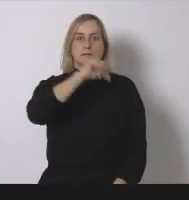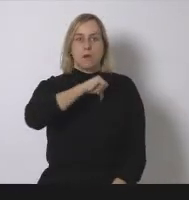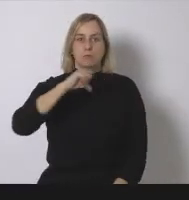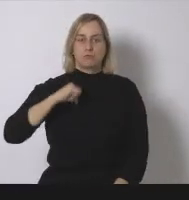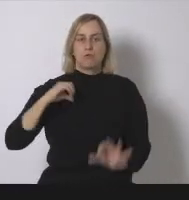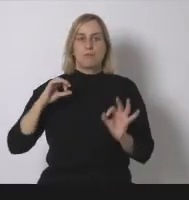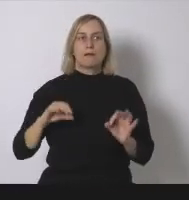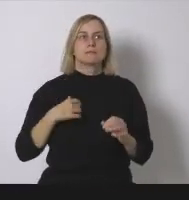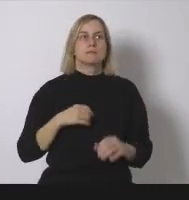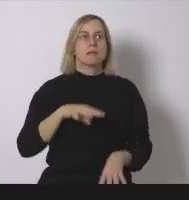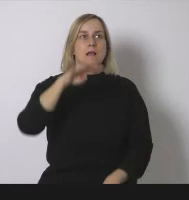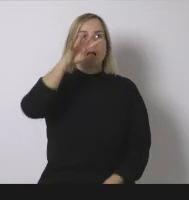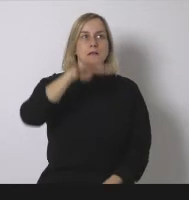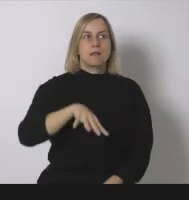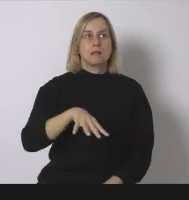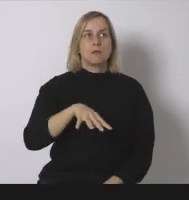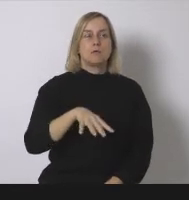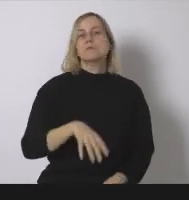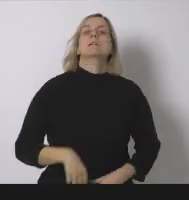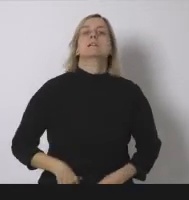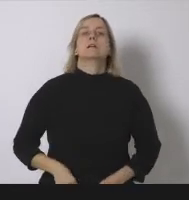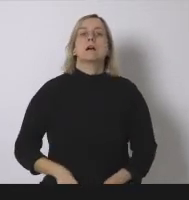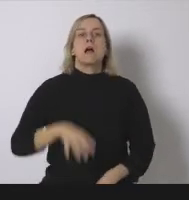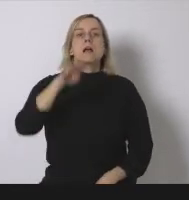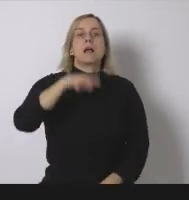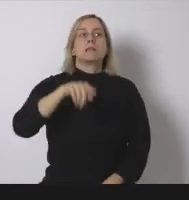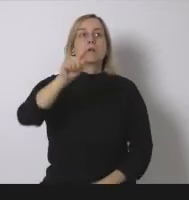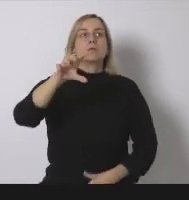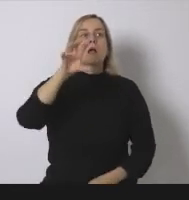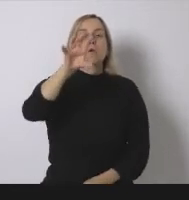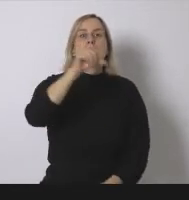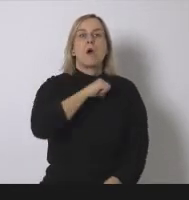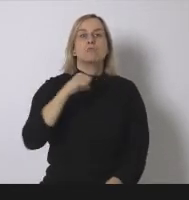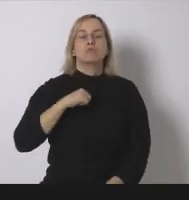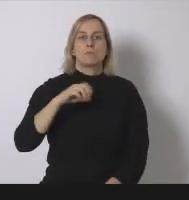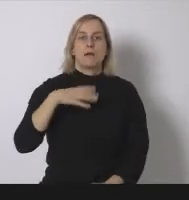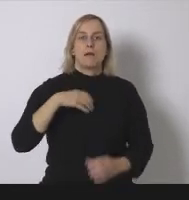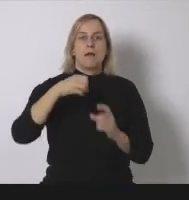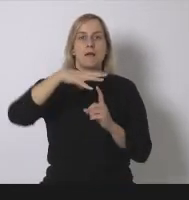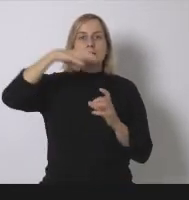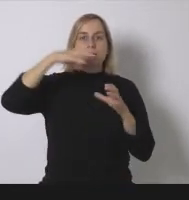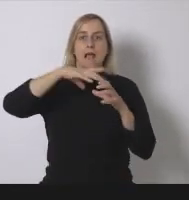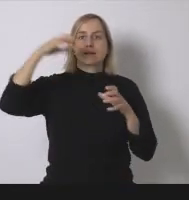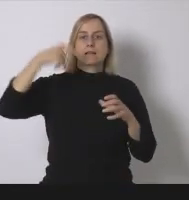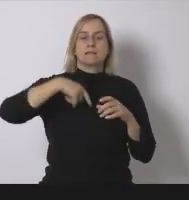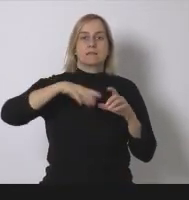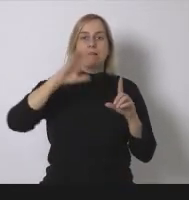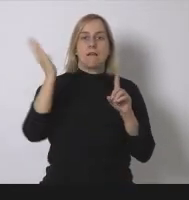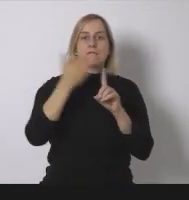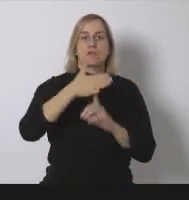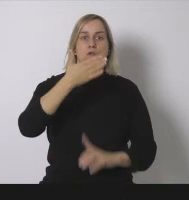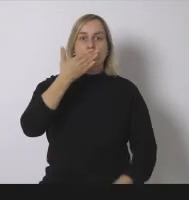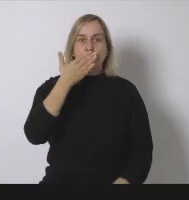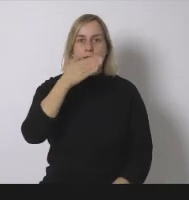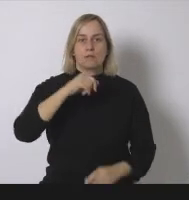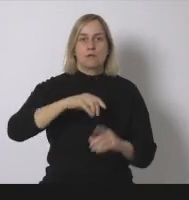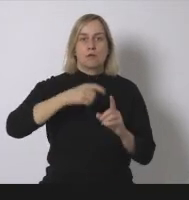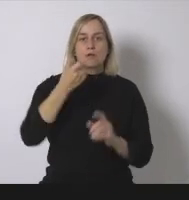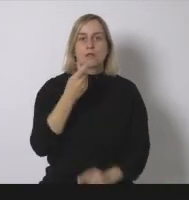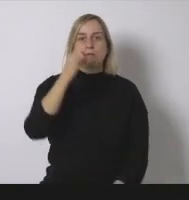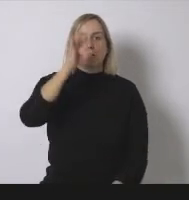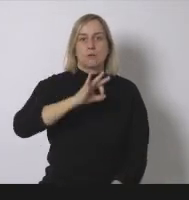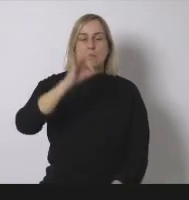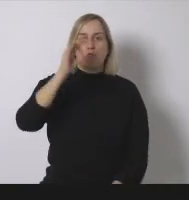que más gases de efecto invernadero emite después de Andalucía a nivel per cápita pues está en un orden medio de magnitud hay otras